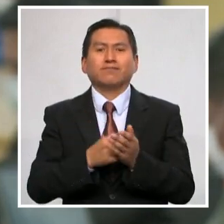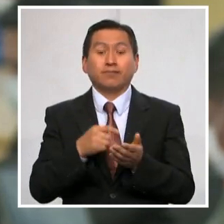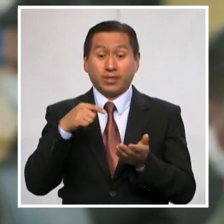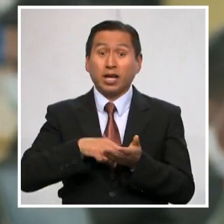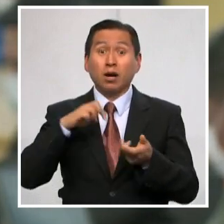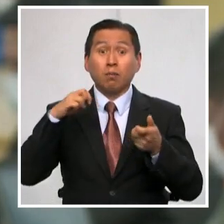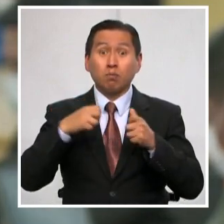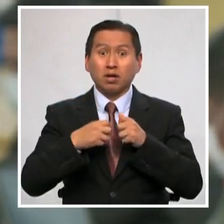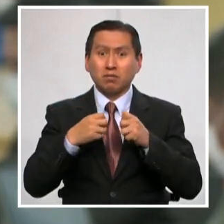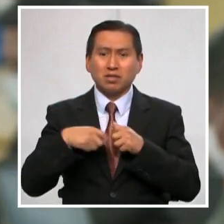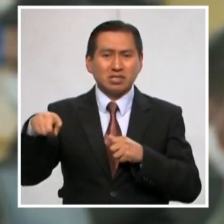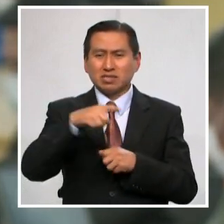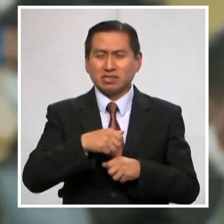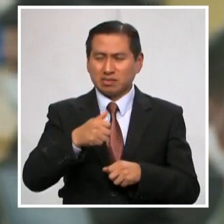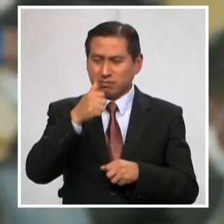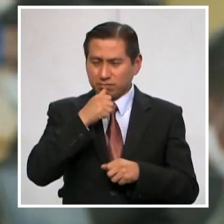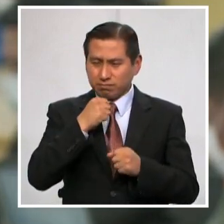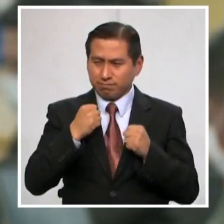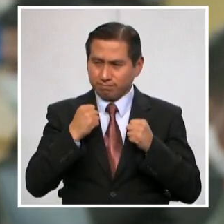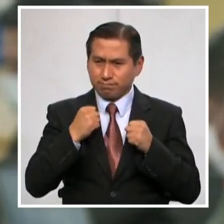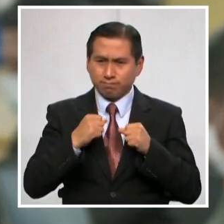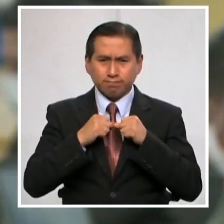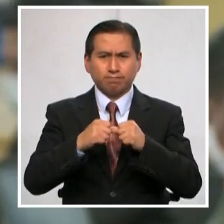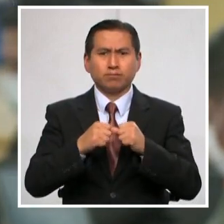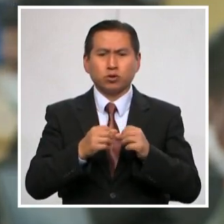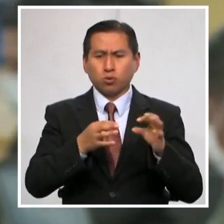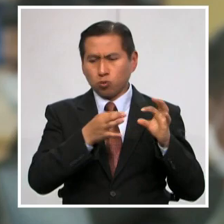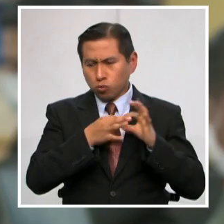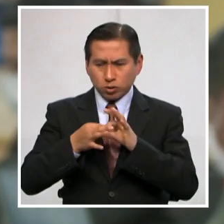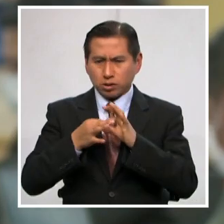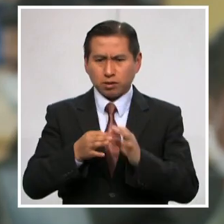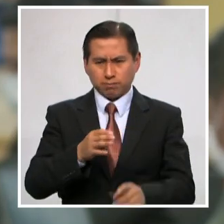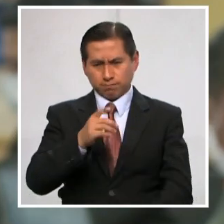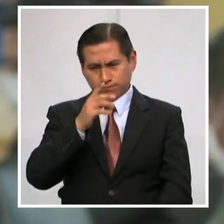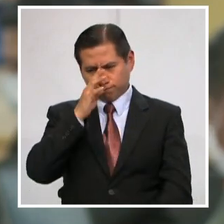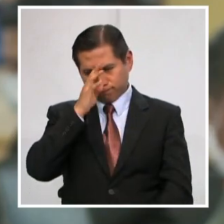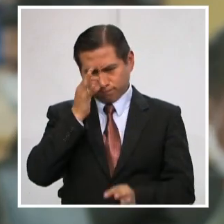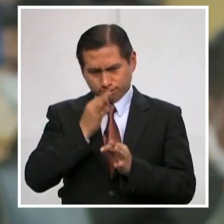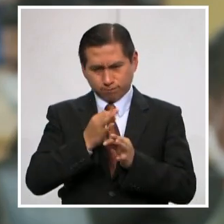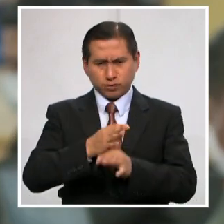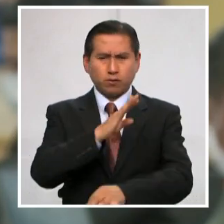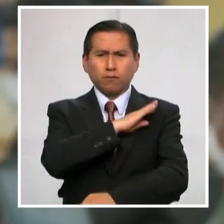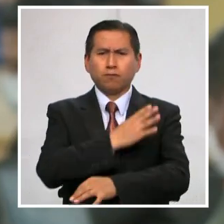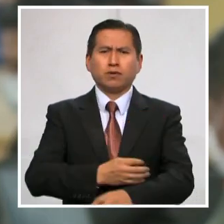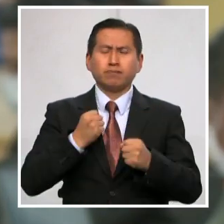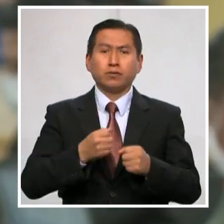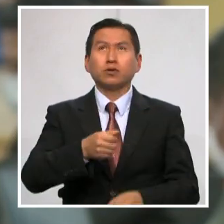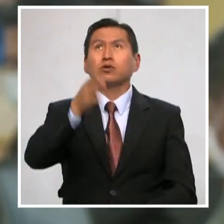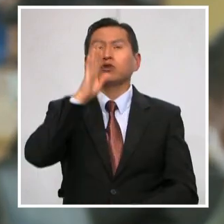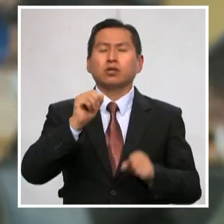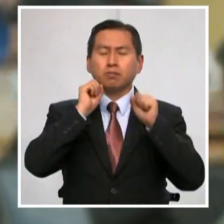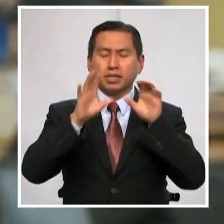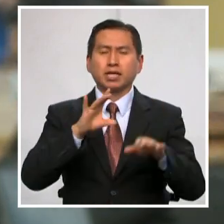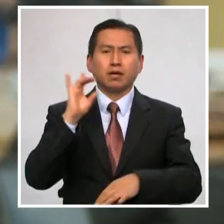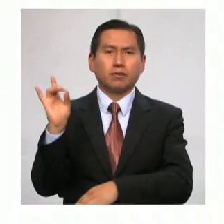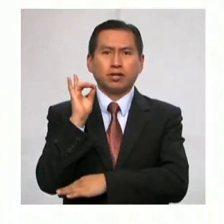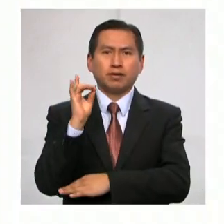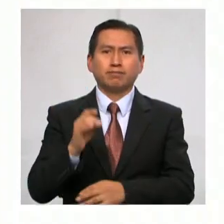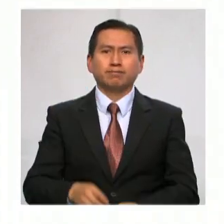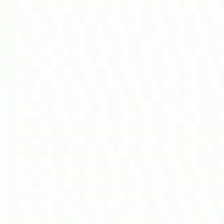vamos a salir con unidad, disciplina y fortalecidos. Que Dios bendiga a Bolivia.